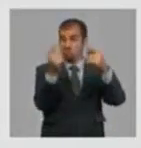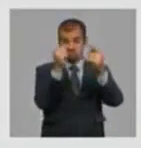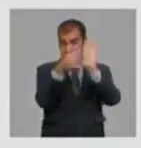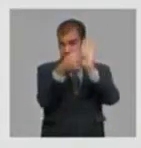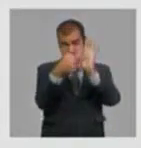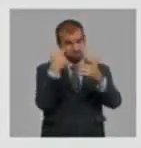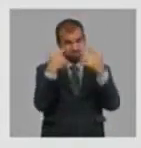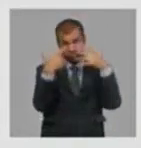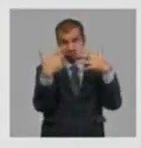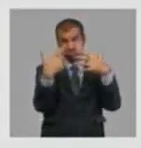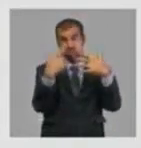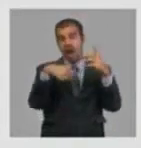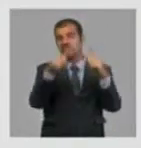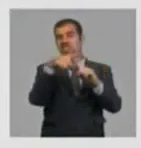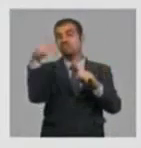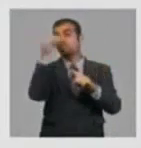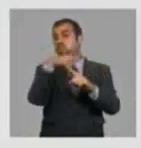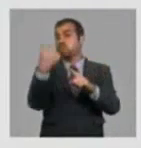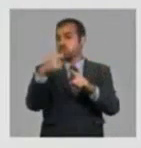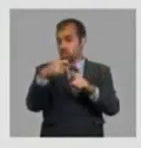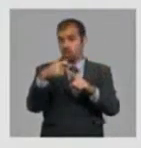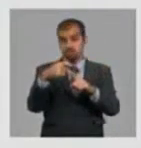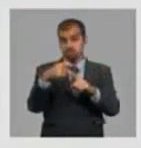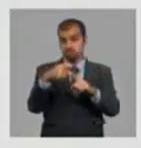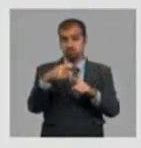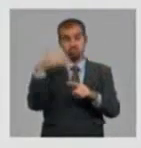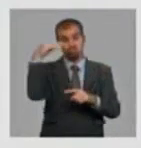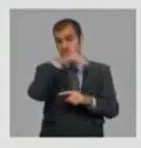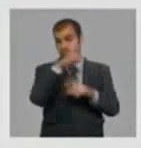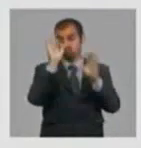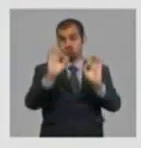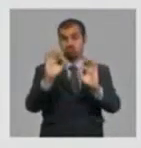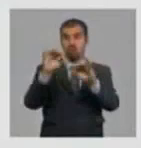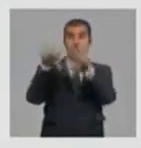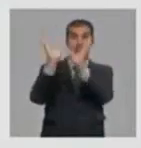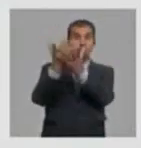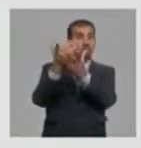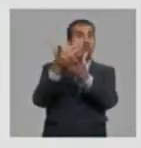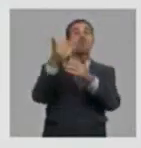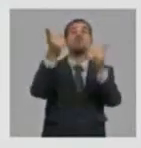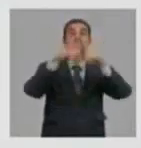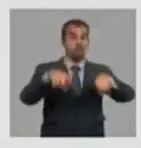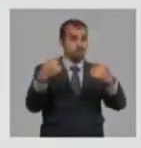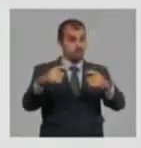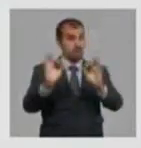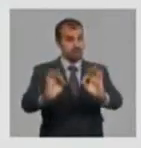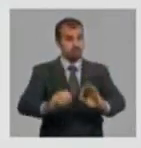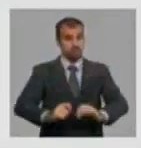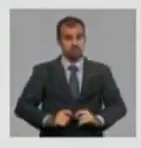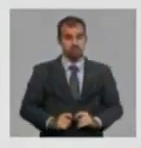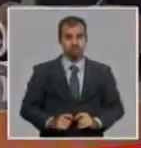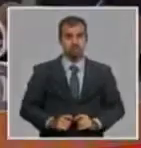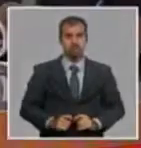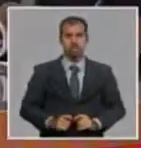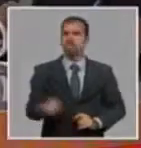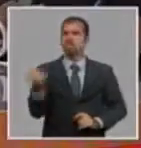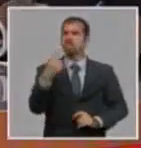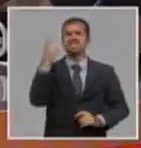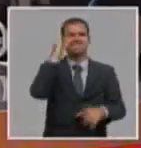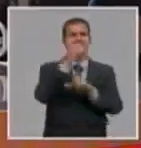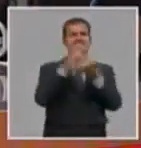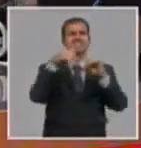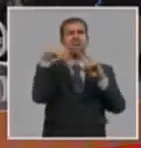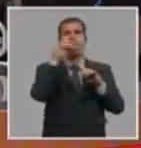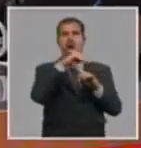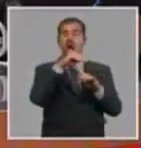frente de la tecnología avanzada, de altas tecnologías en el mundo. En ese caso, no es solo ciencia y tecnología, es innovación sobre todo.